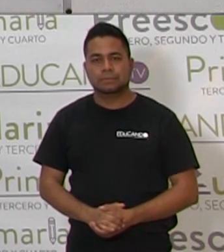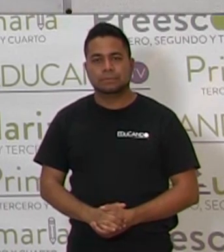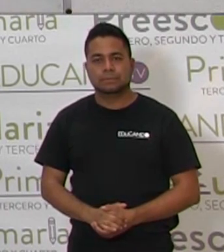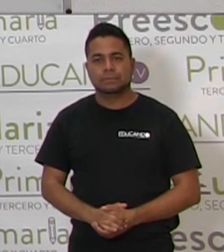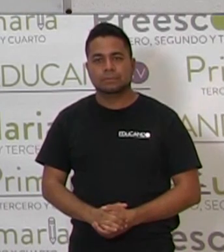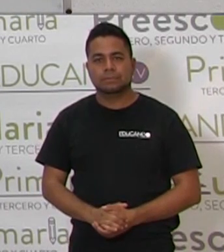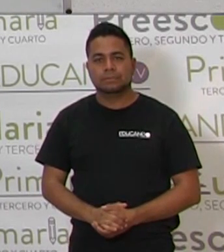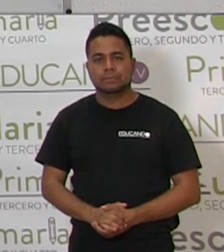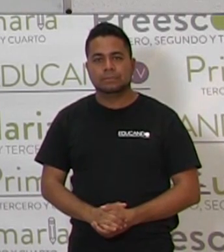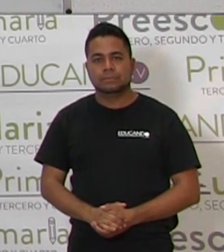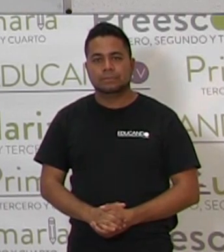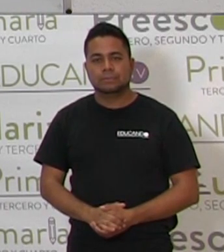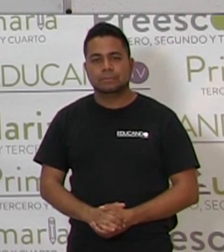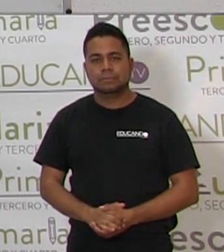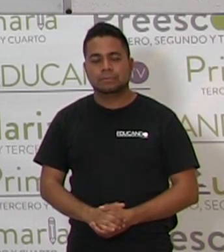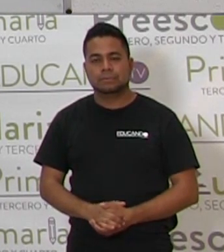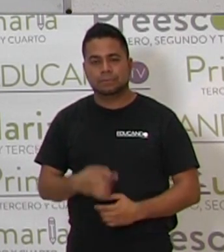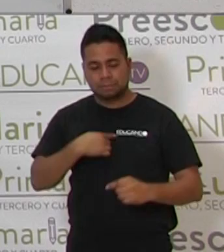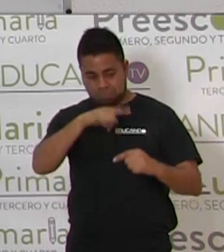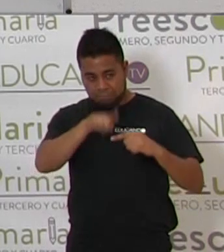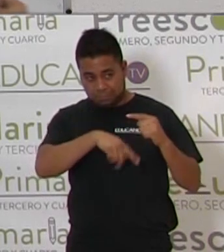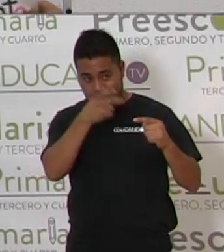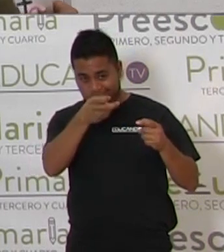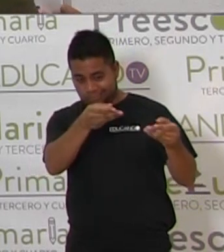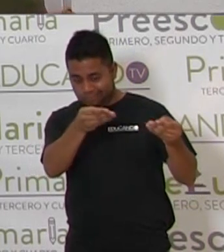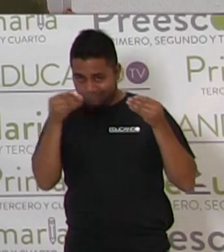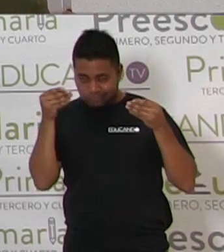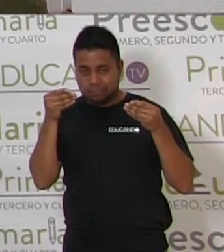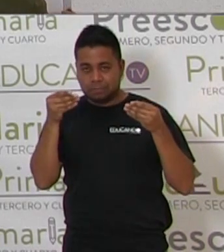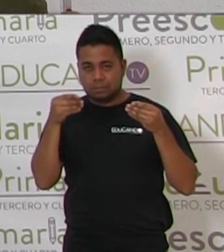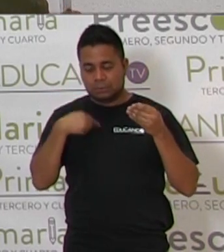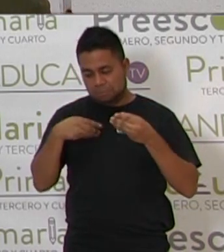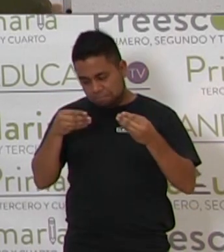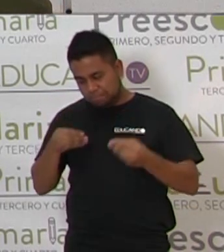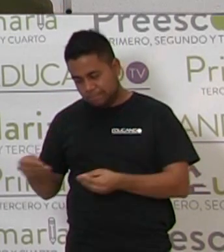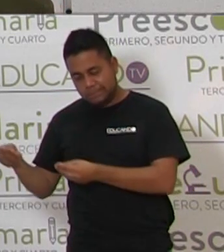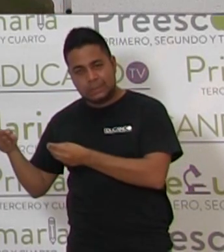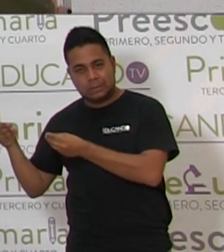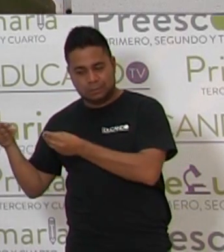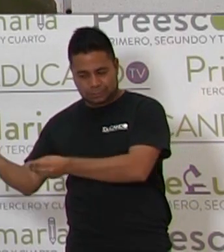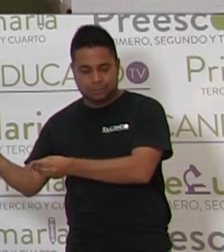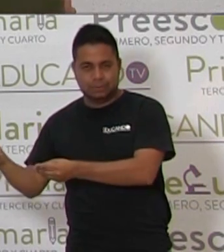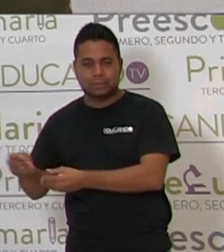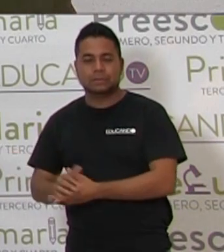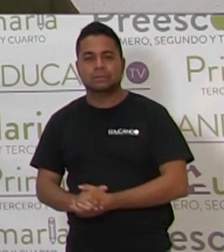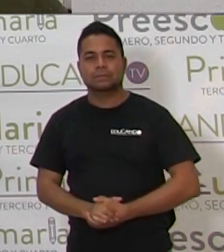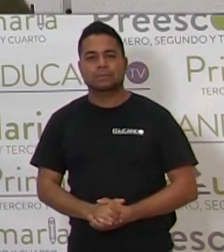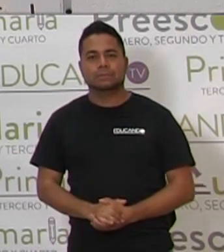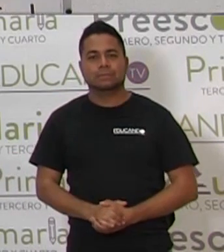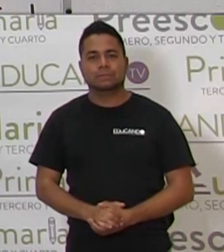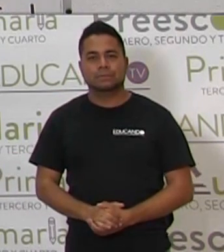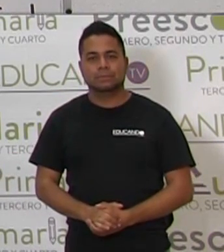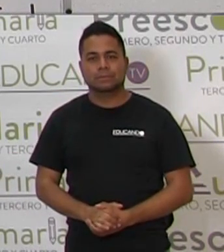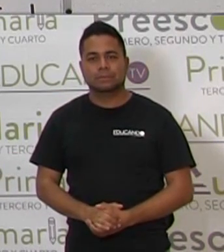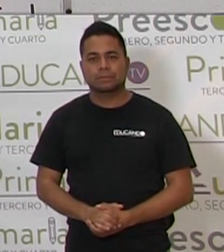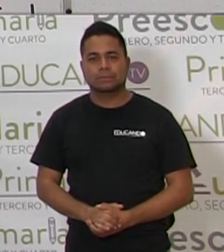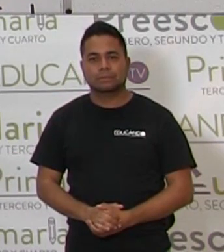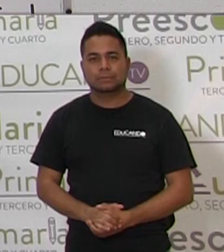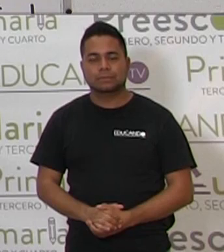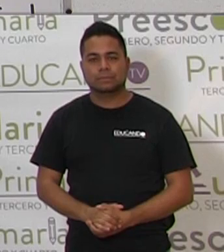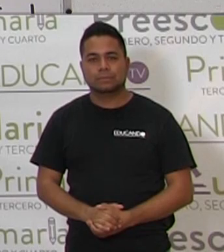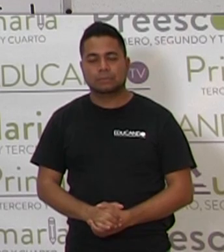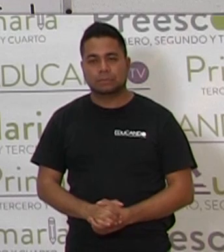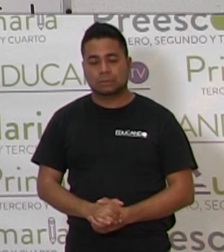Y voy a quitar esta. Y la voy a pegar por acá. Muy bien. Estas dos